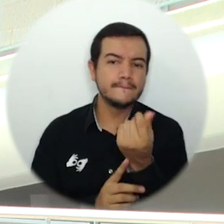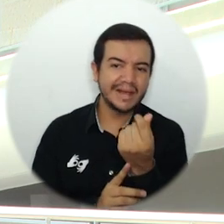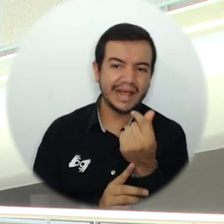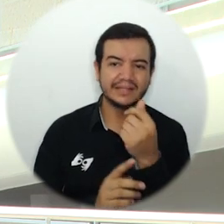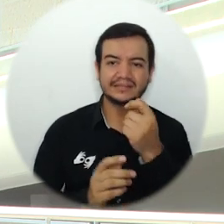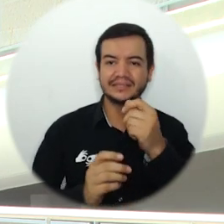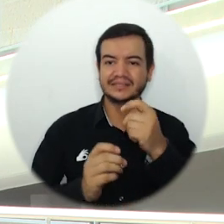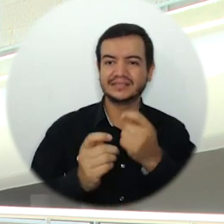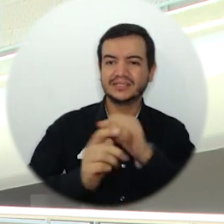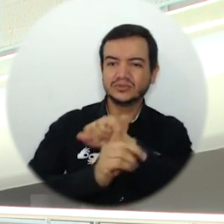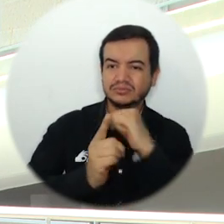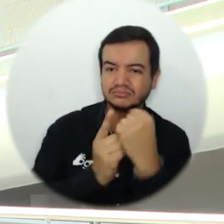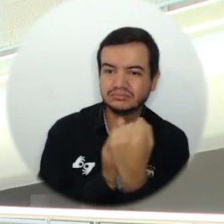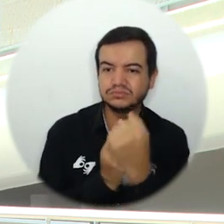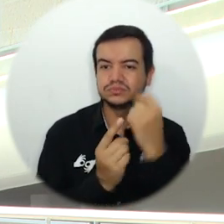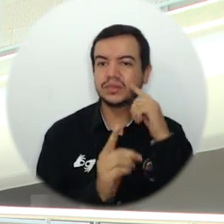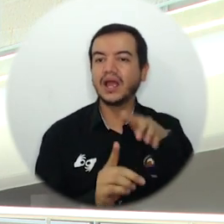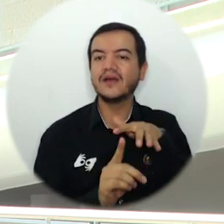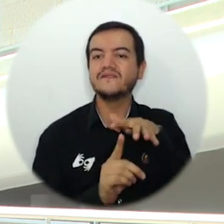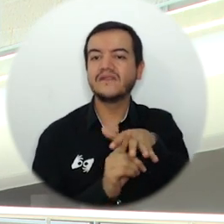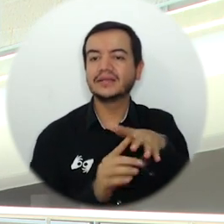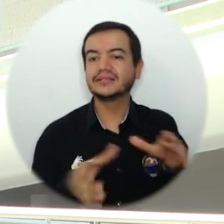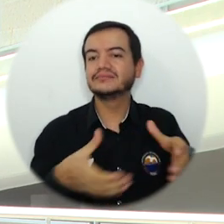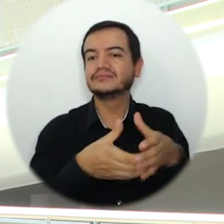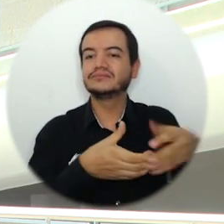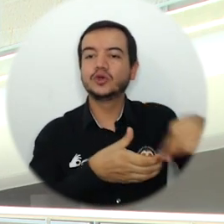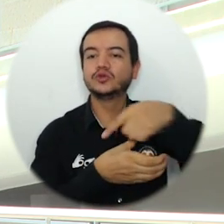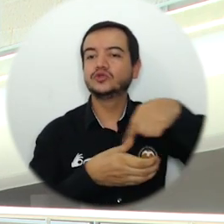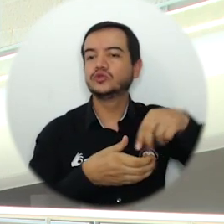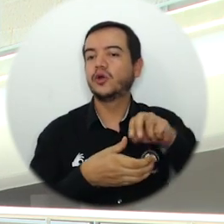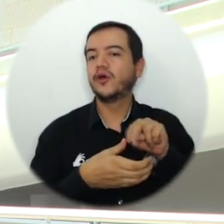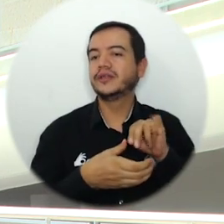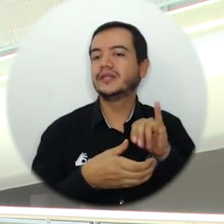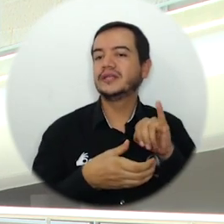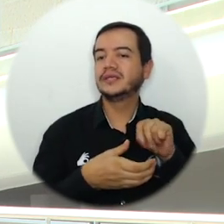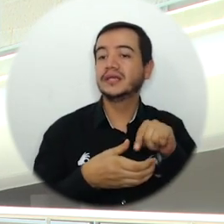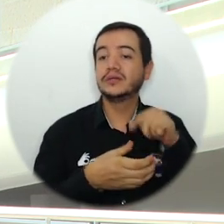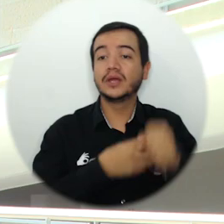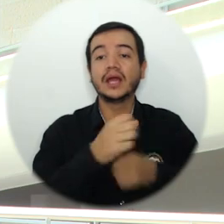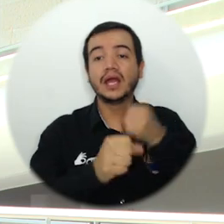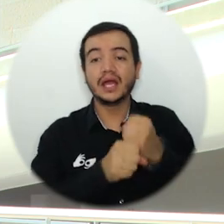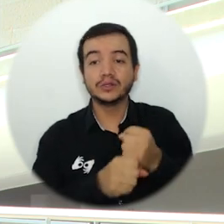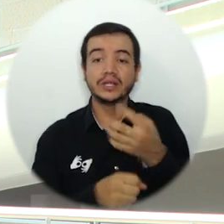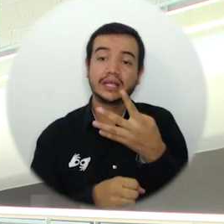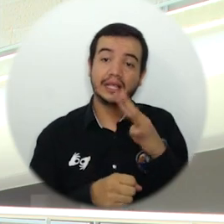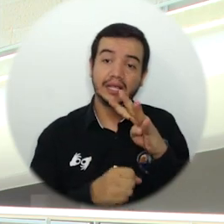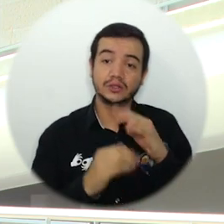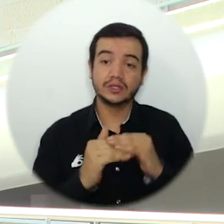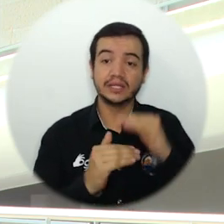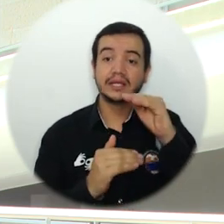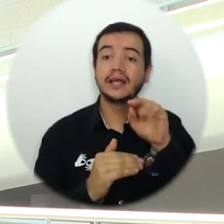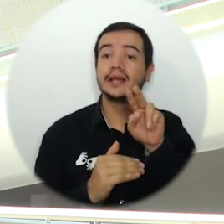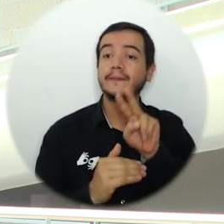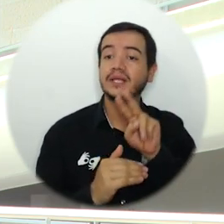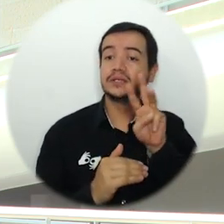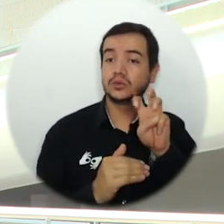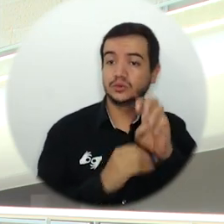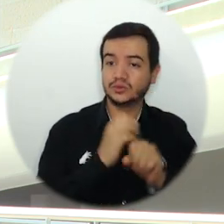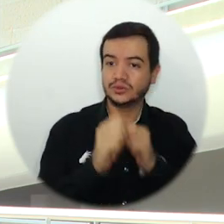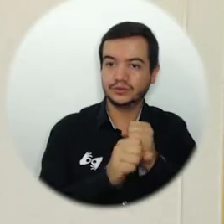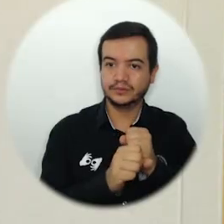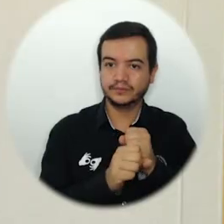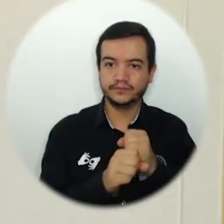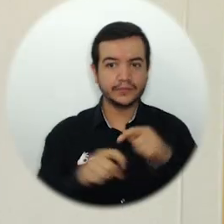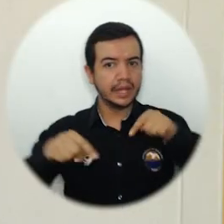socioeconómicos estructurales con que cuenta la población nini, determinado en un intervalo de edades de 14 a 28